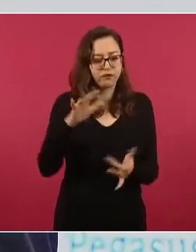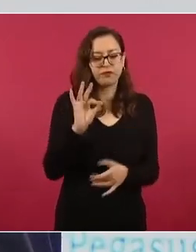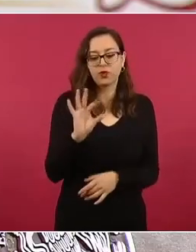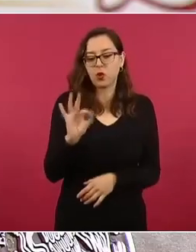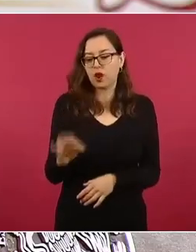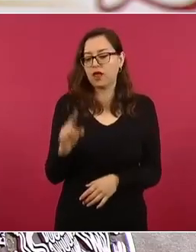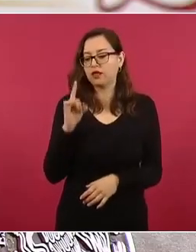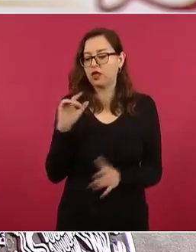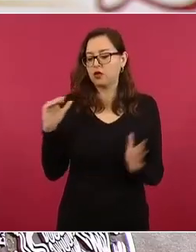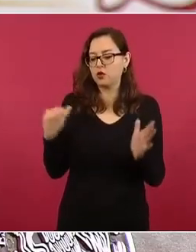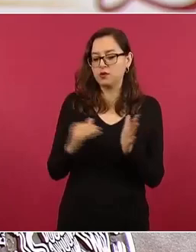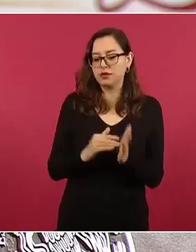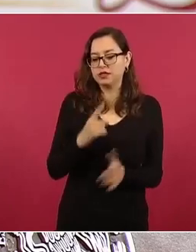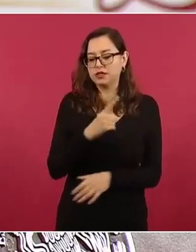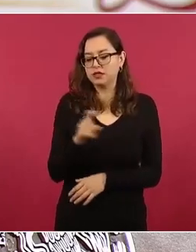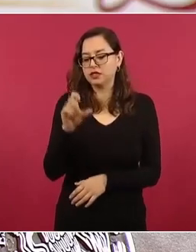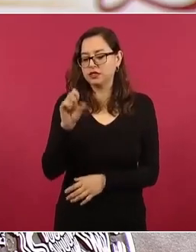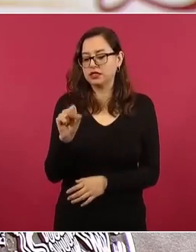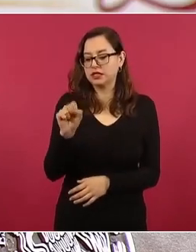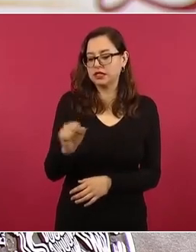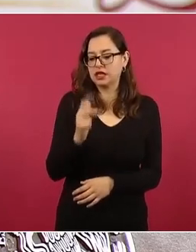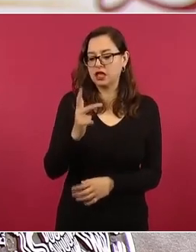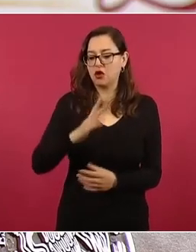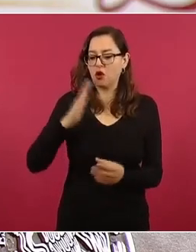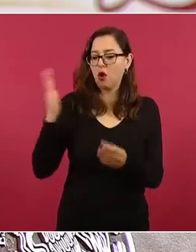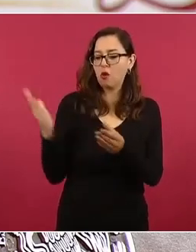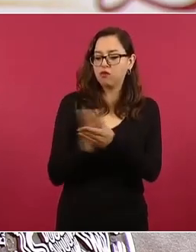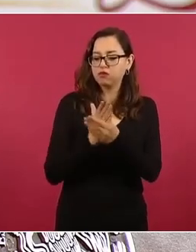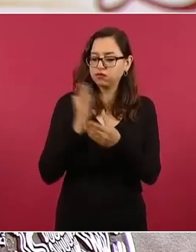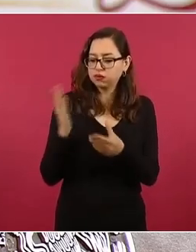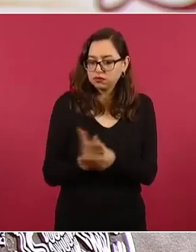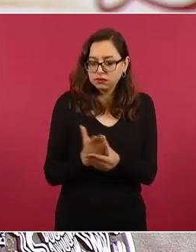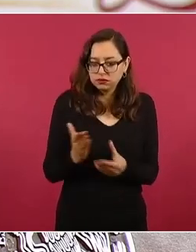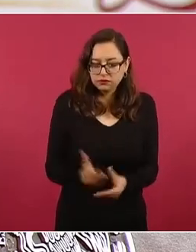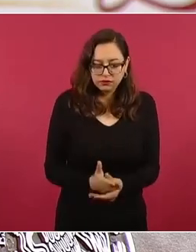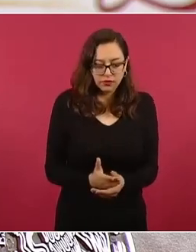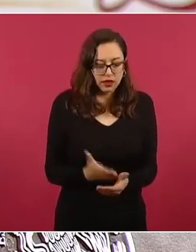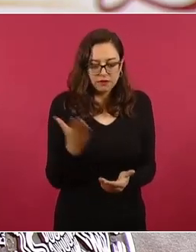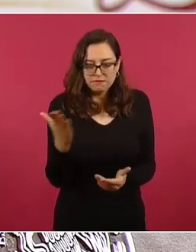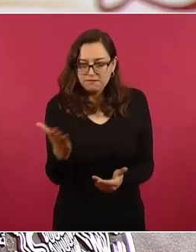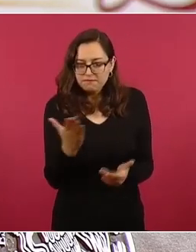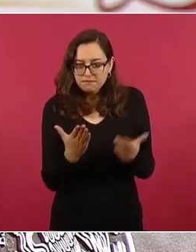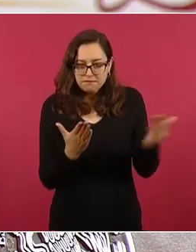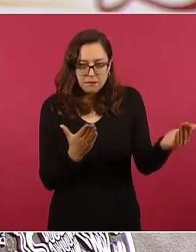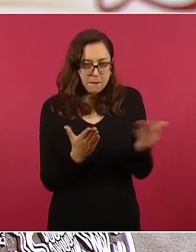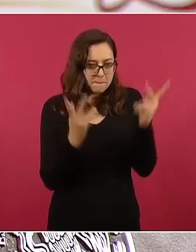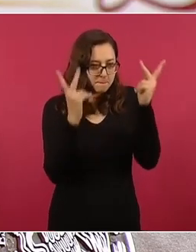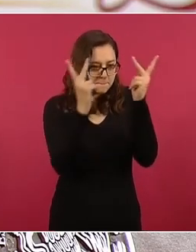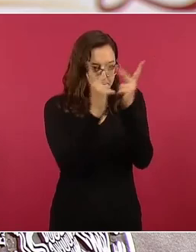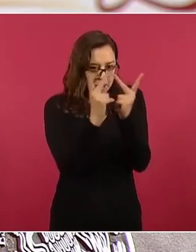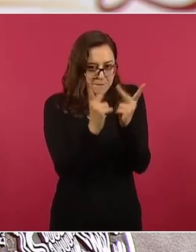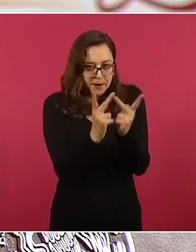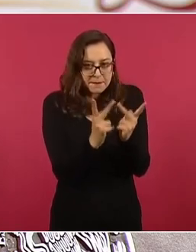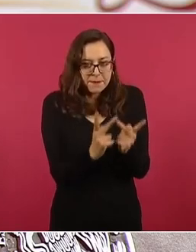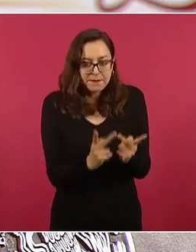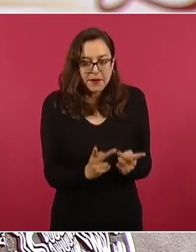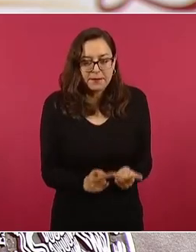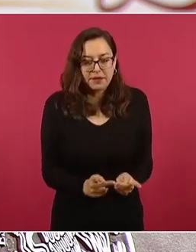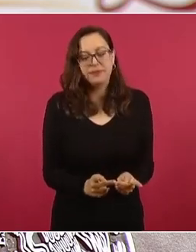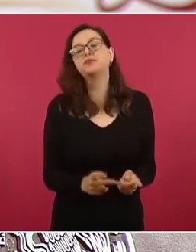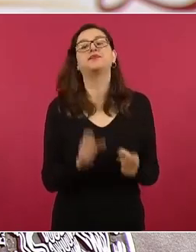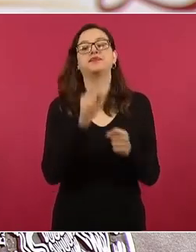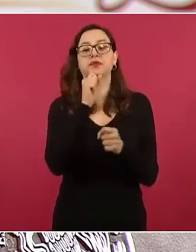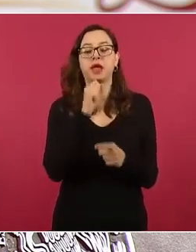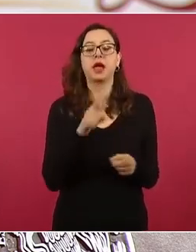mil 168 documentos que fueron aportados por la Administración Pública Federal y organizaciones